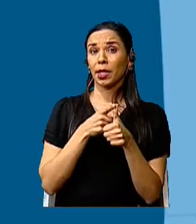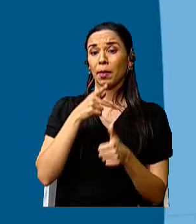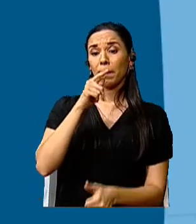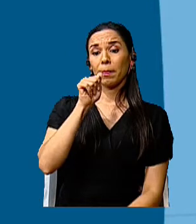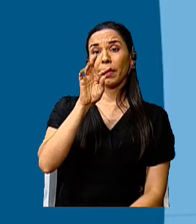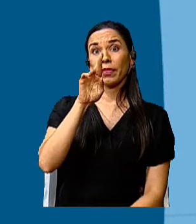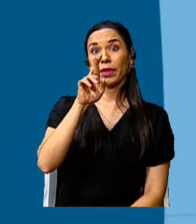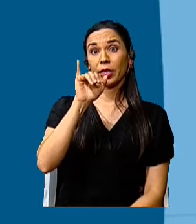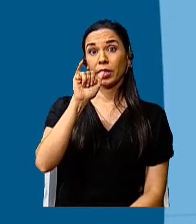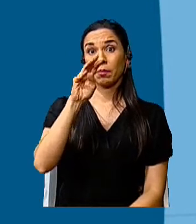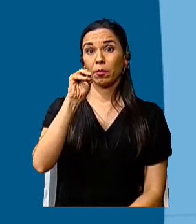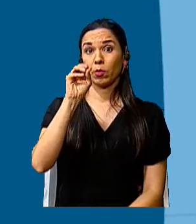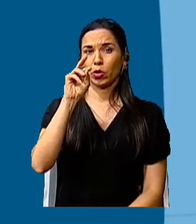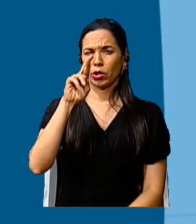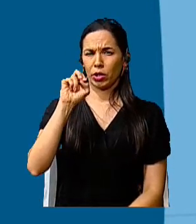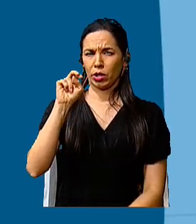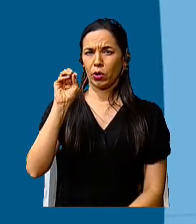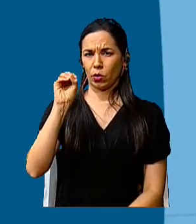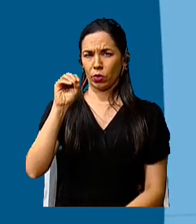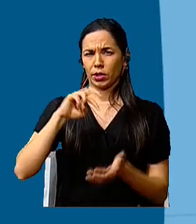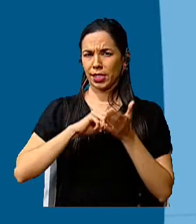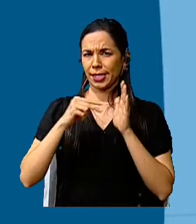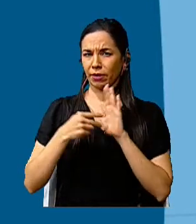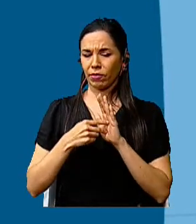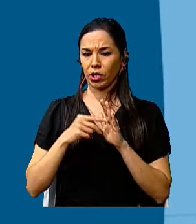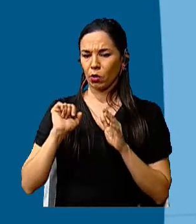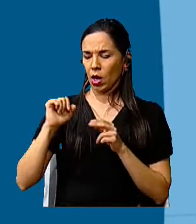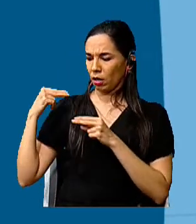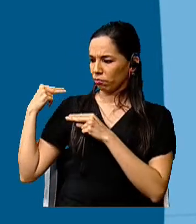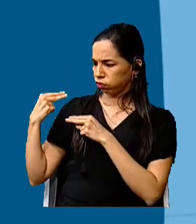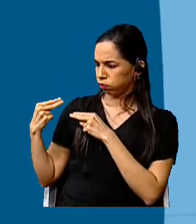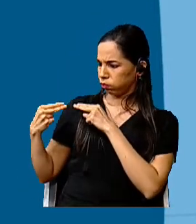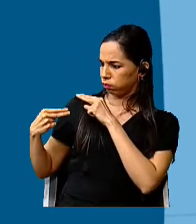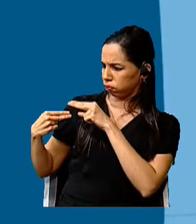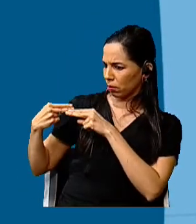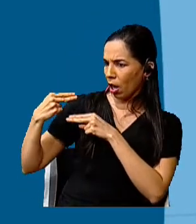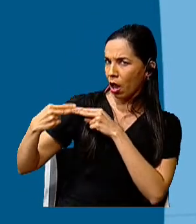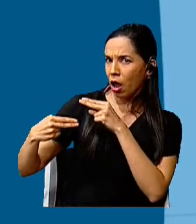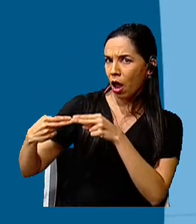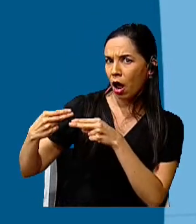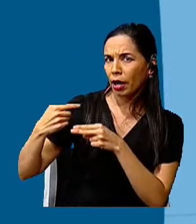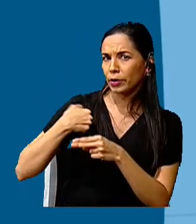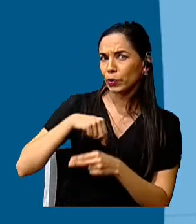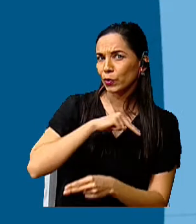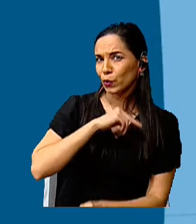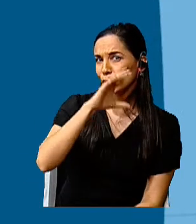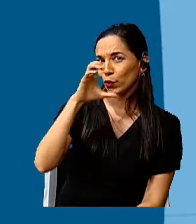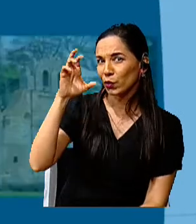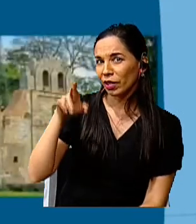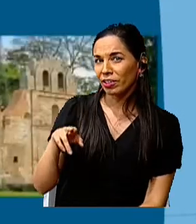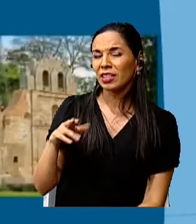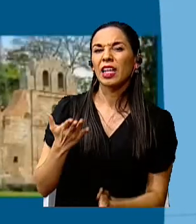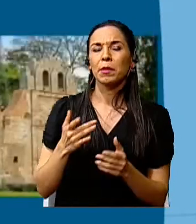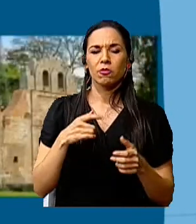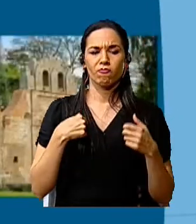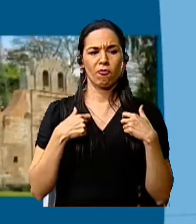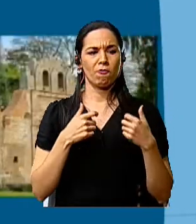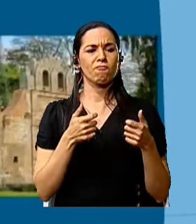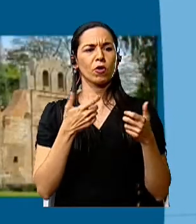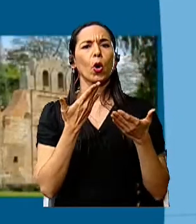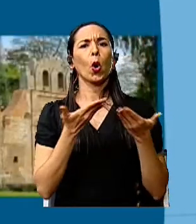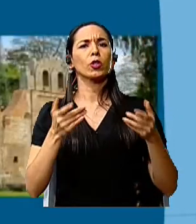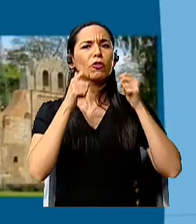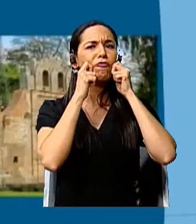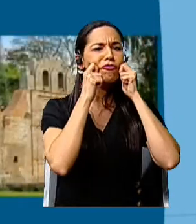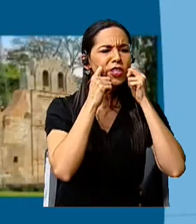significa? Patrimonio es lo que heredamos los costarricenses. Pueden ser cosas físicas o pueden